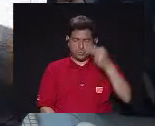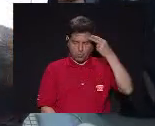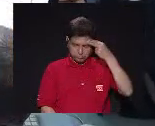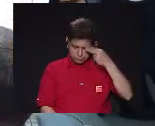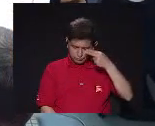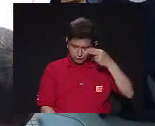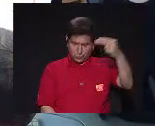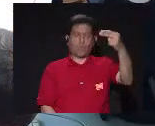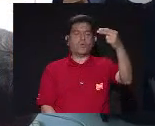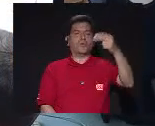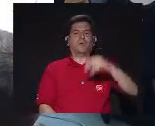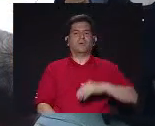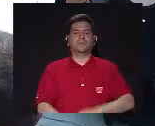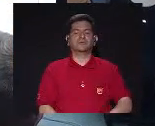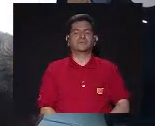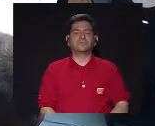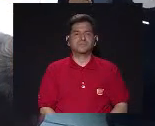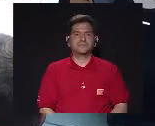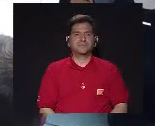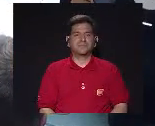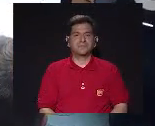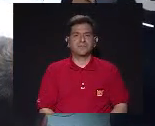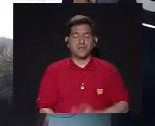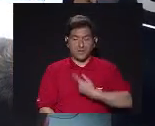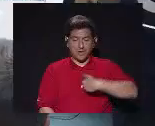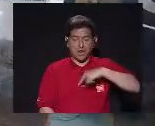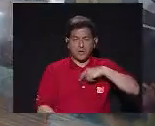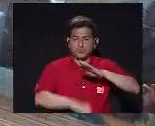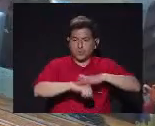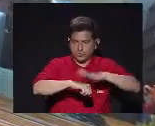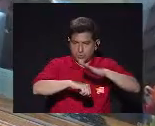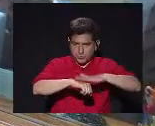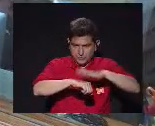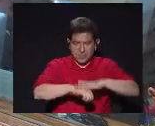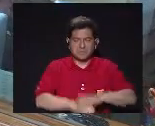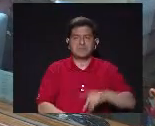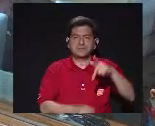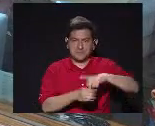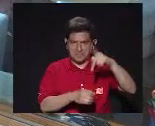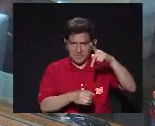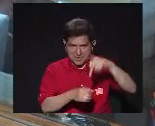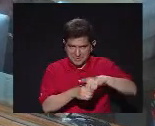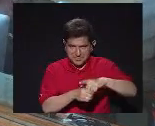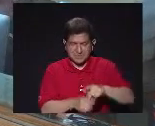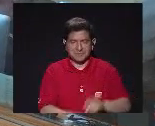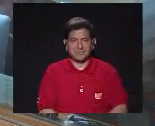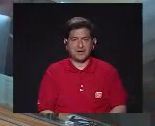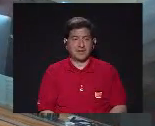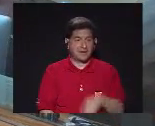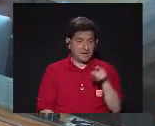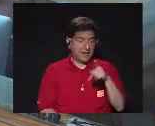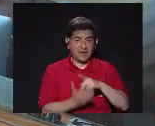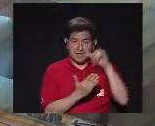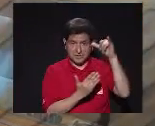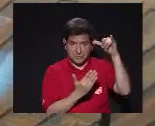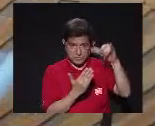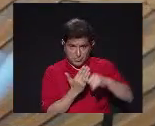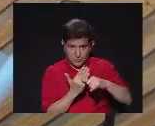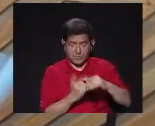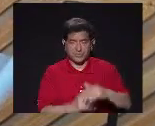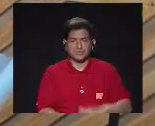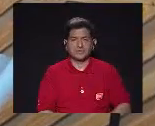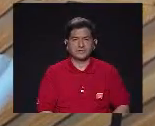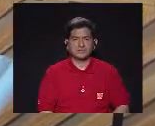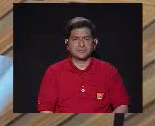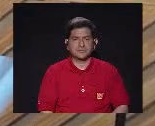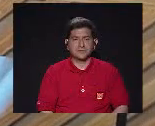Es un honor Haber sido considerados Permitirnos Participar De